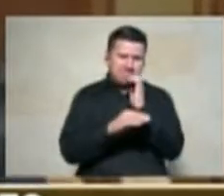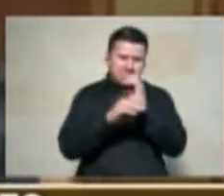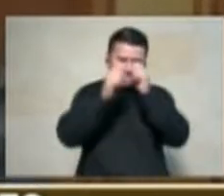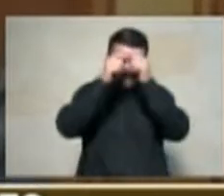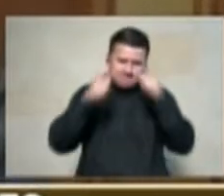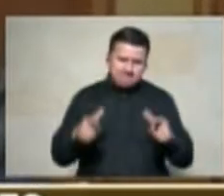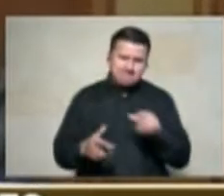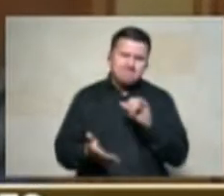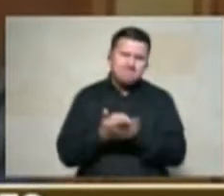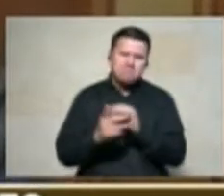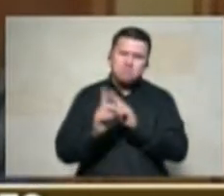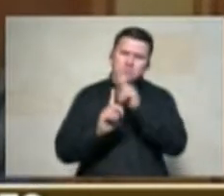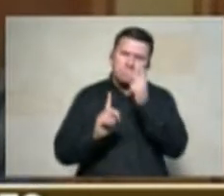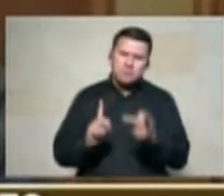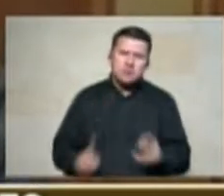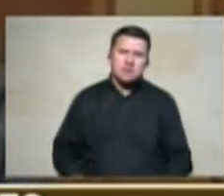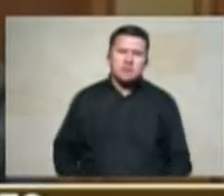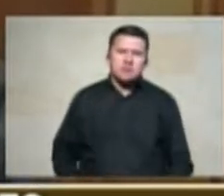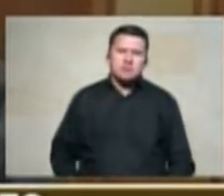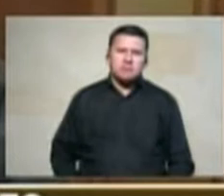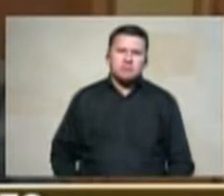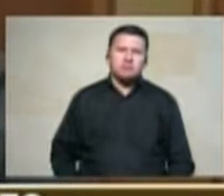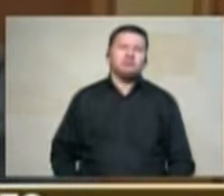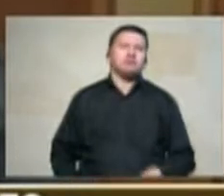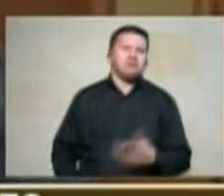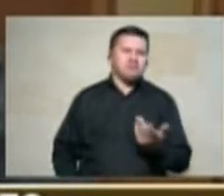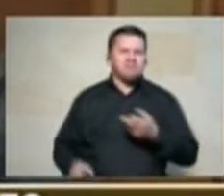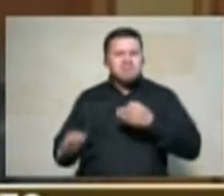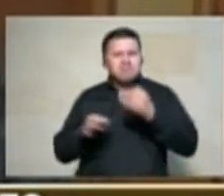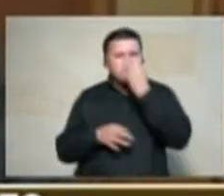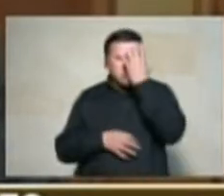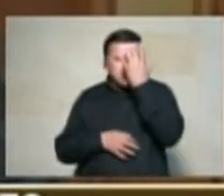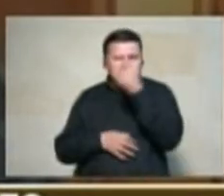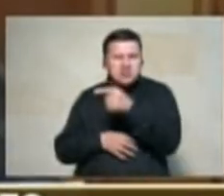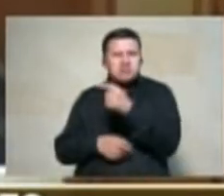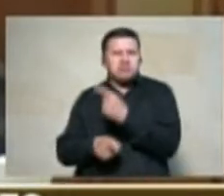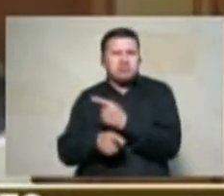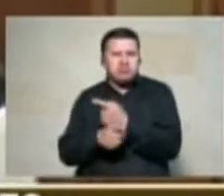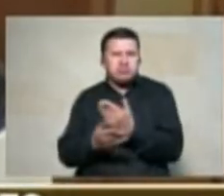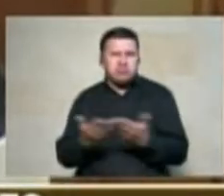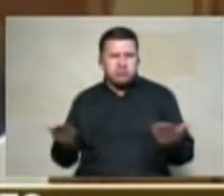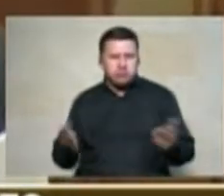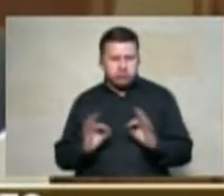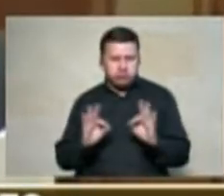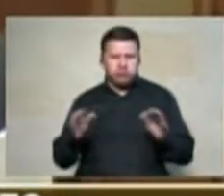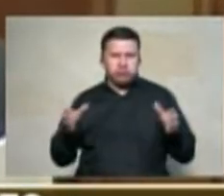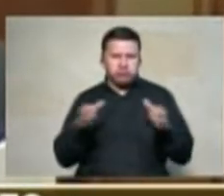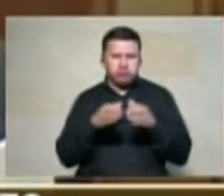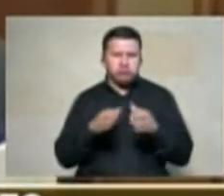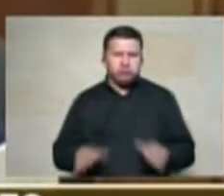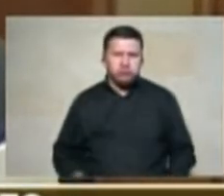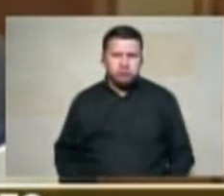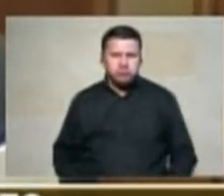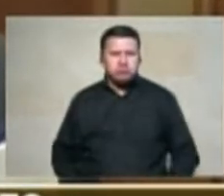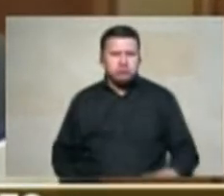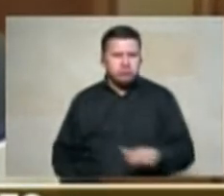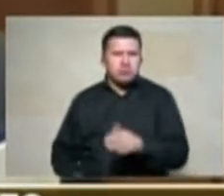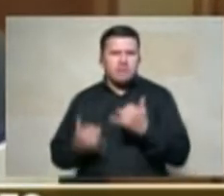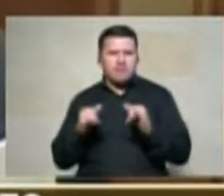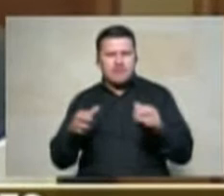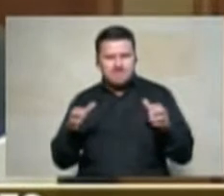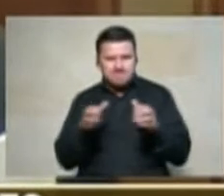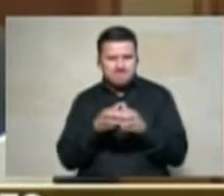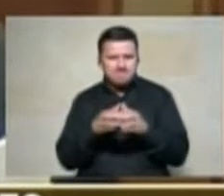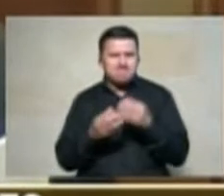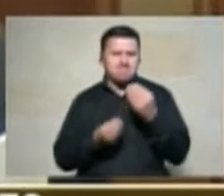y eso explica por qué estas organizaciones han terminado haciendo lo que siempre han